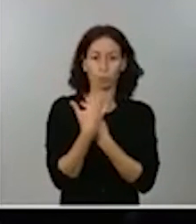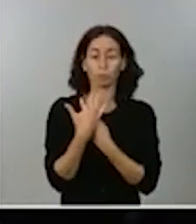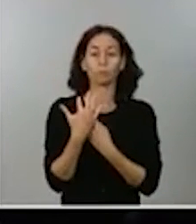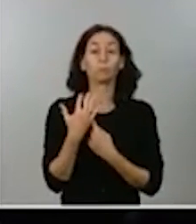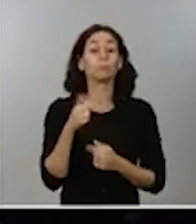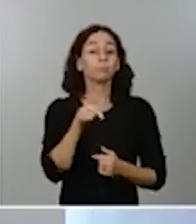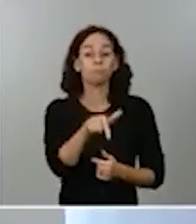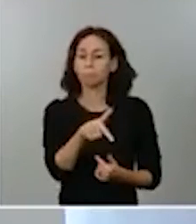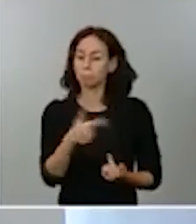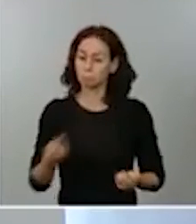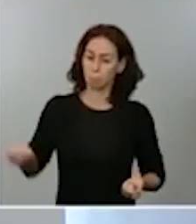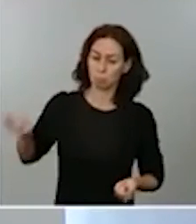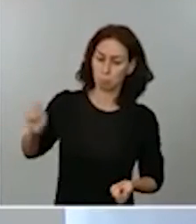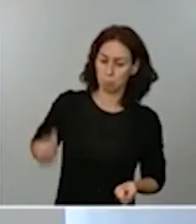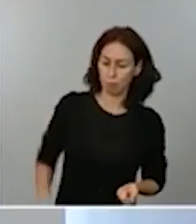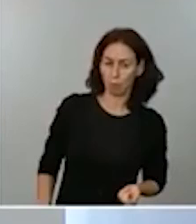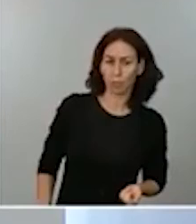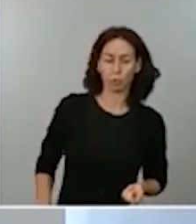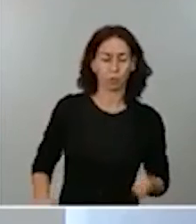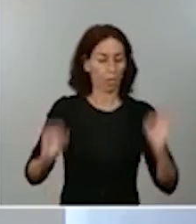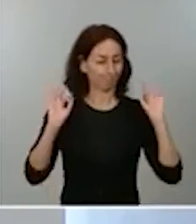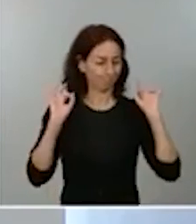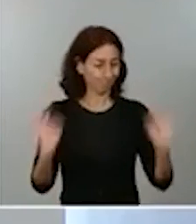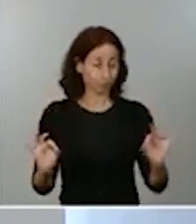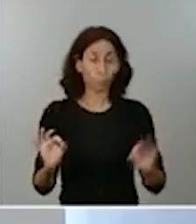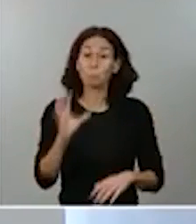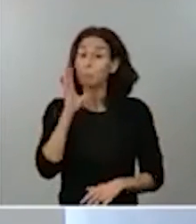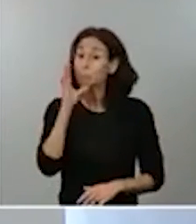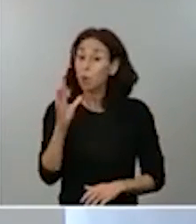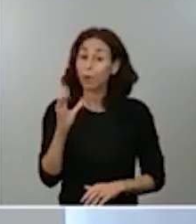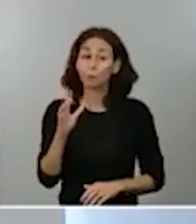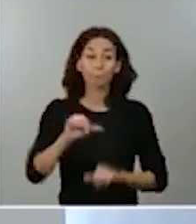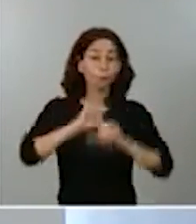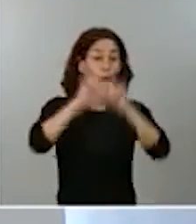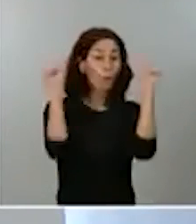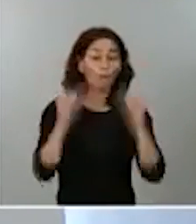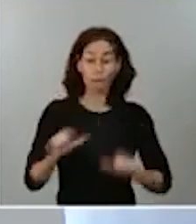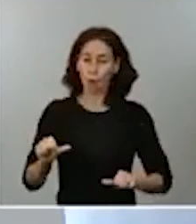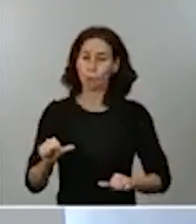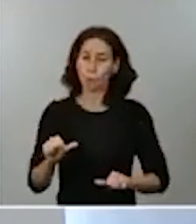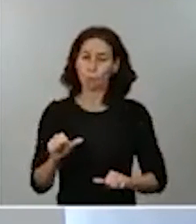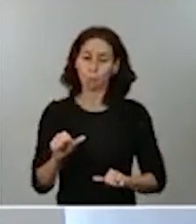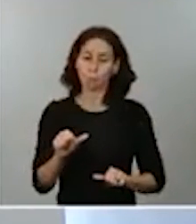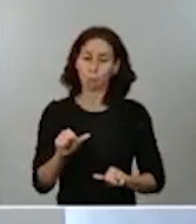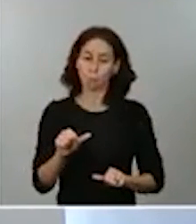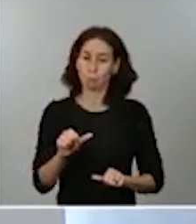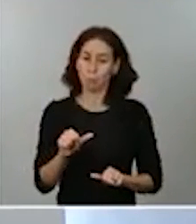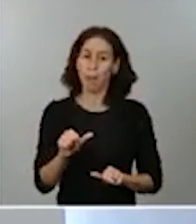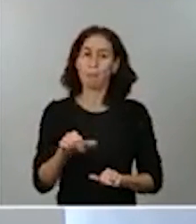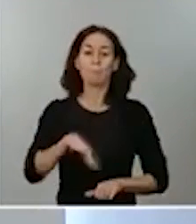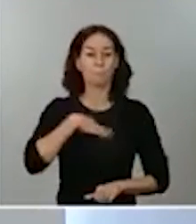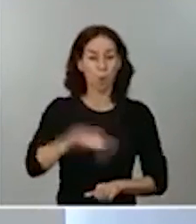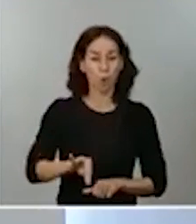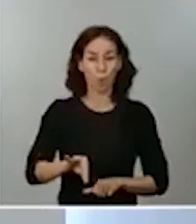profesionalidad que es debida, porque es la única forma que entre todos podamos desterrar el virus. Muchas gracias.